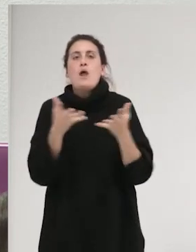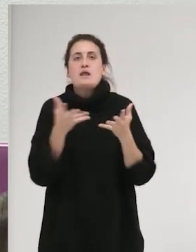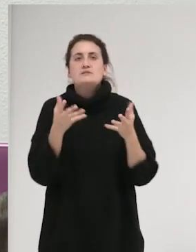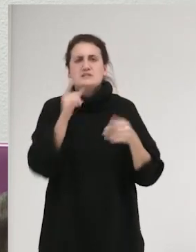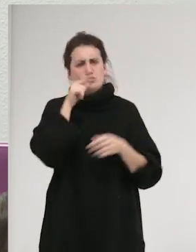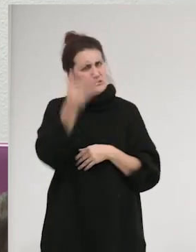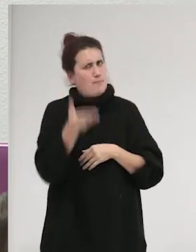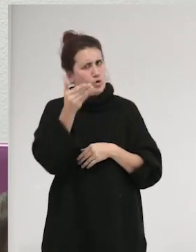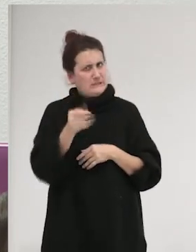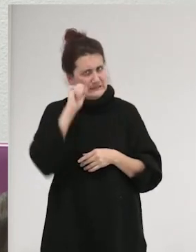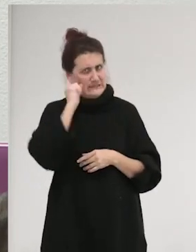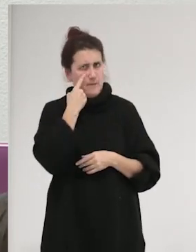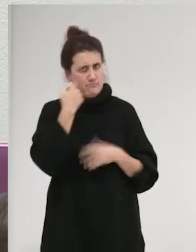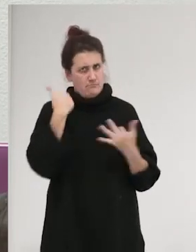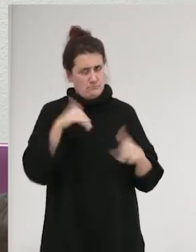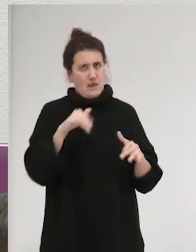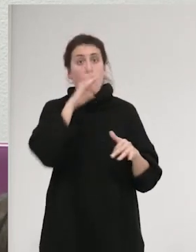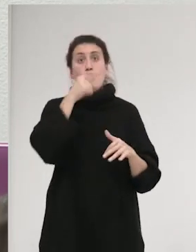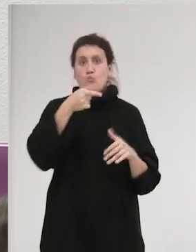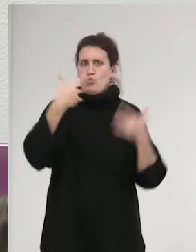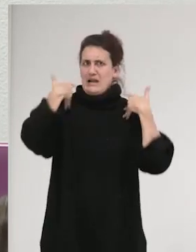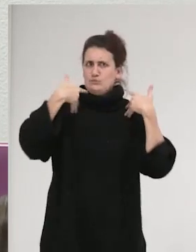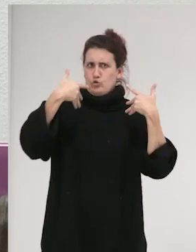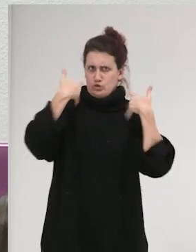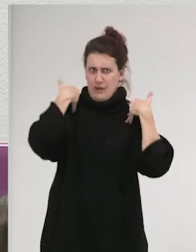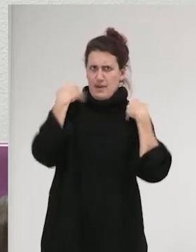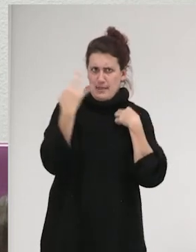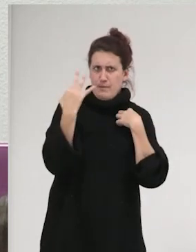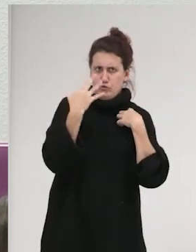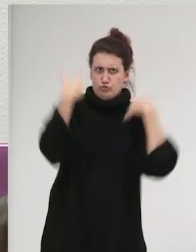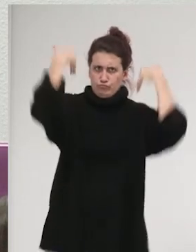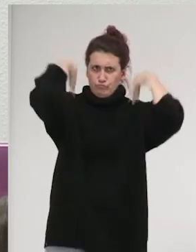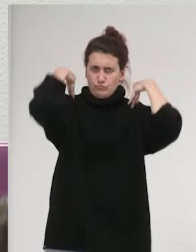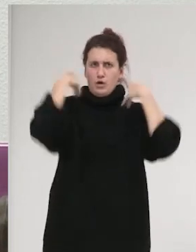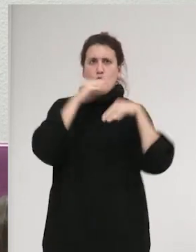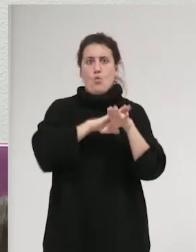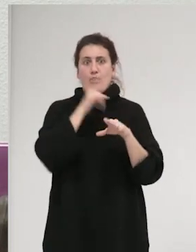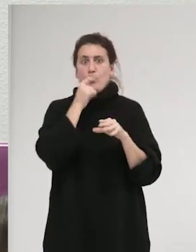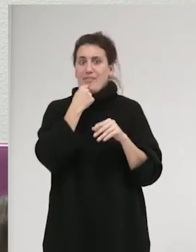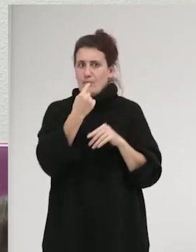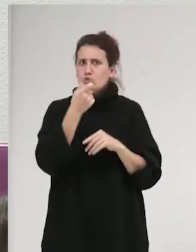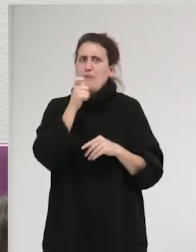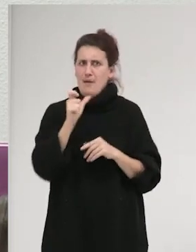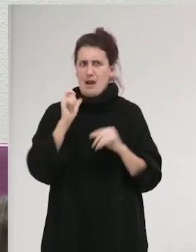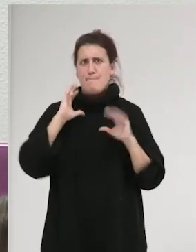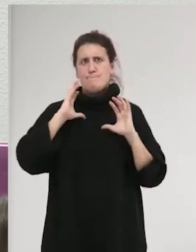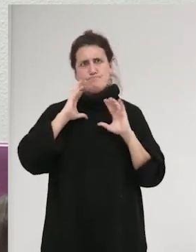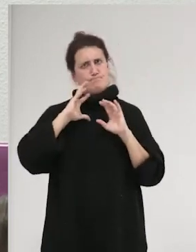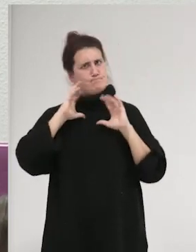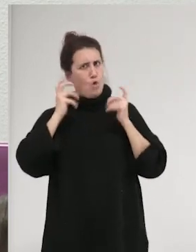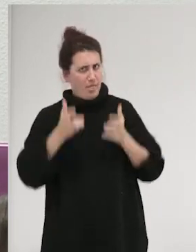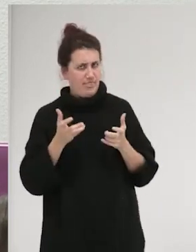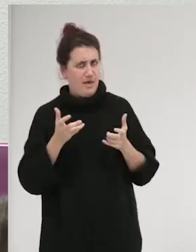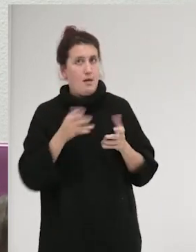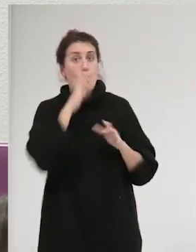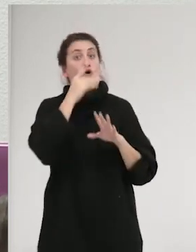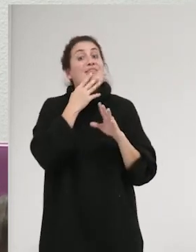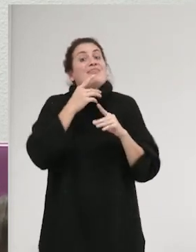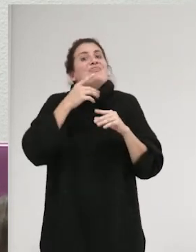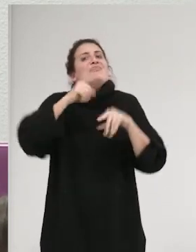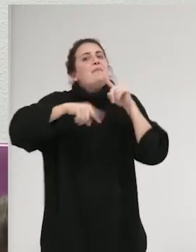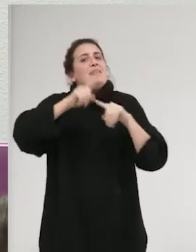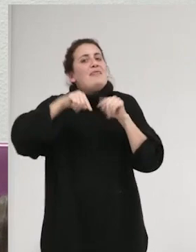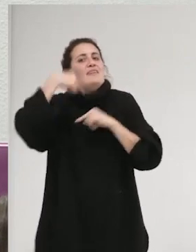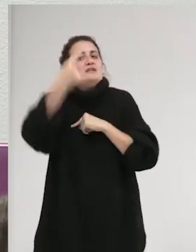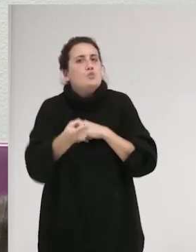importante tenerlo en cuenta y ser muy responsables cuando conceptualizamos algo como violencia. Porque depende también de qué es lo que vaya a suceder